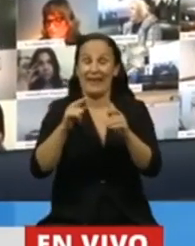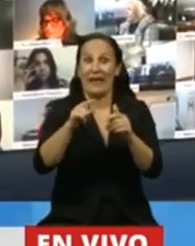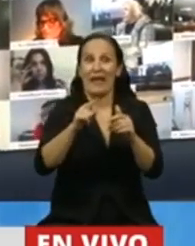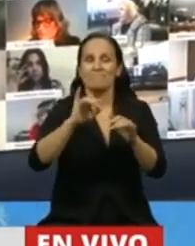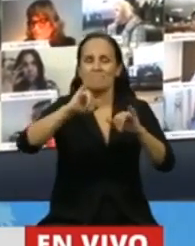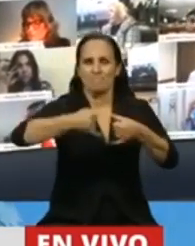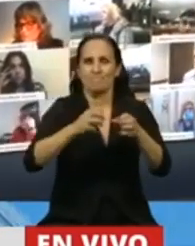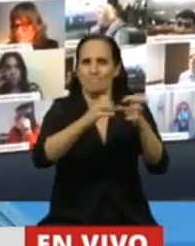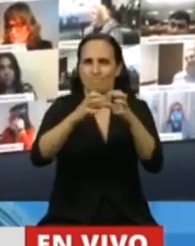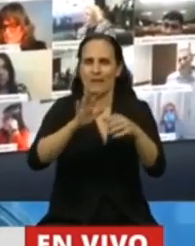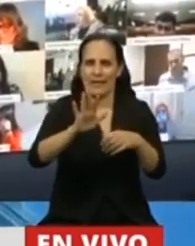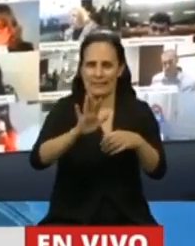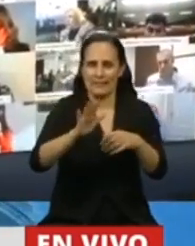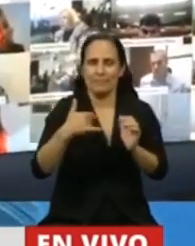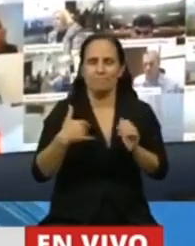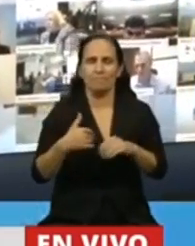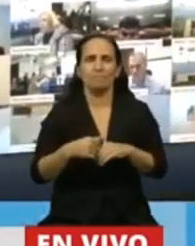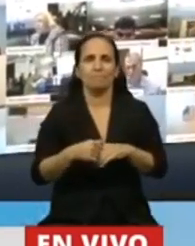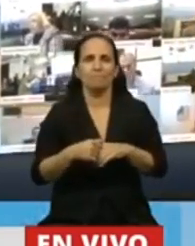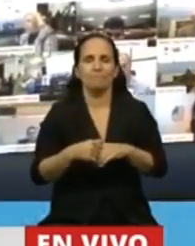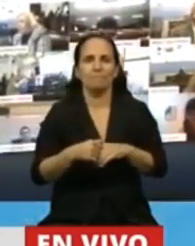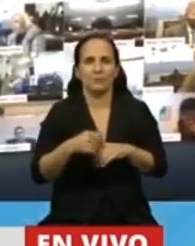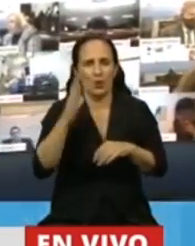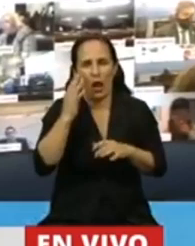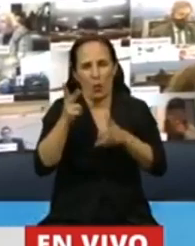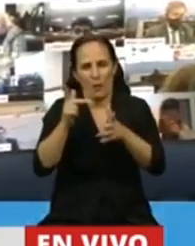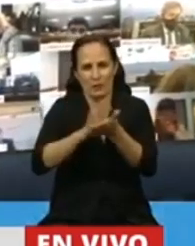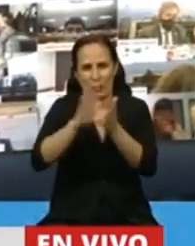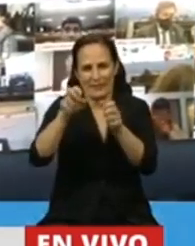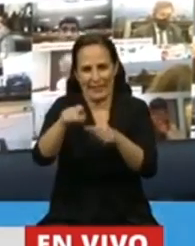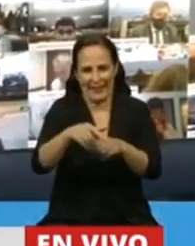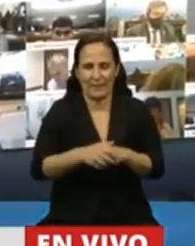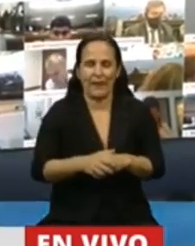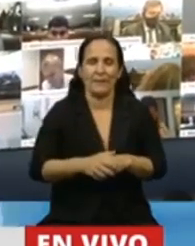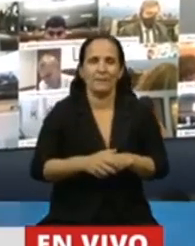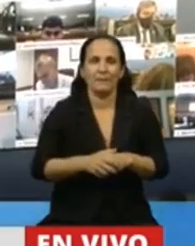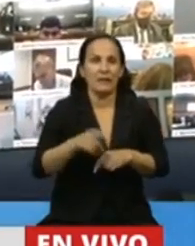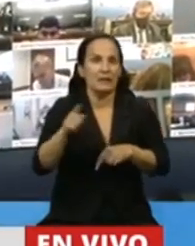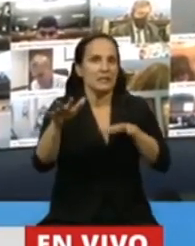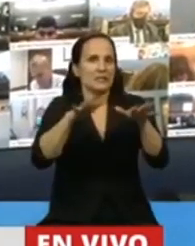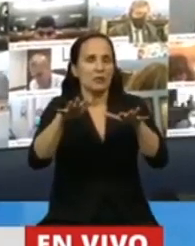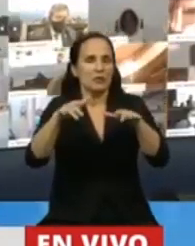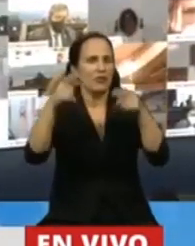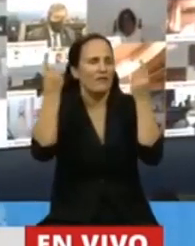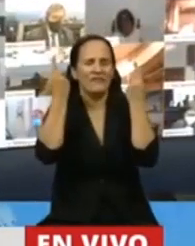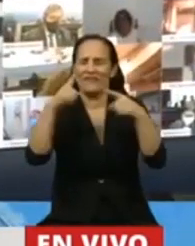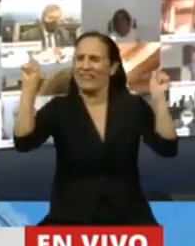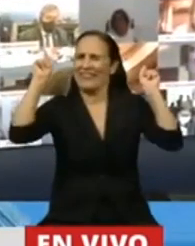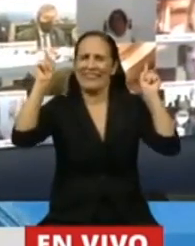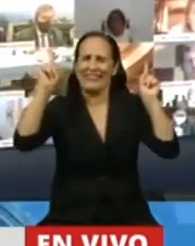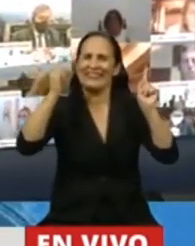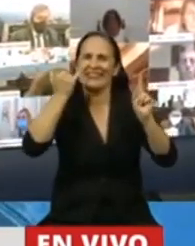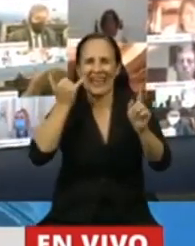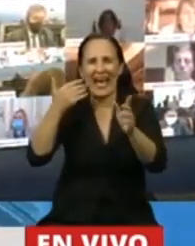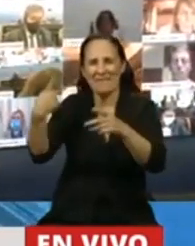se ha descrito, y algo voy a decir de eso. Y quiero decir que es una situación excepcional, lo hemos conversado